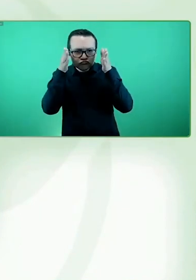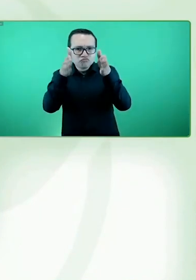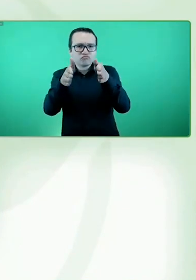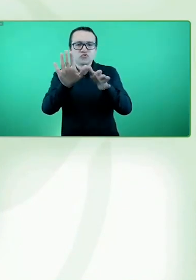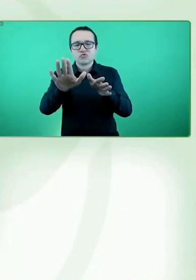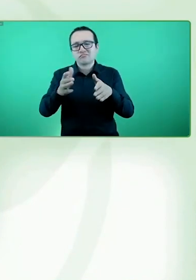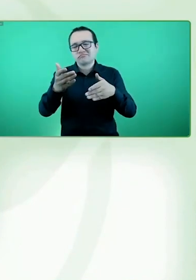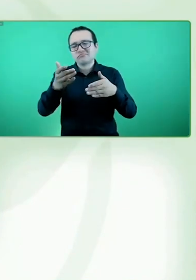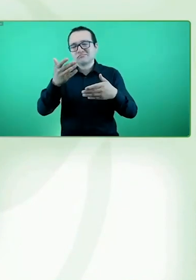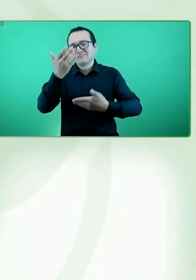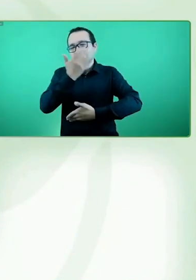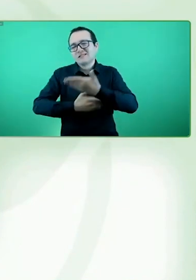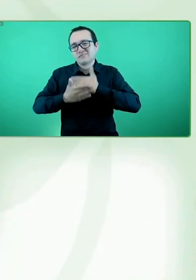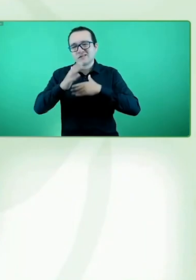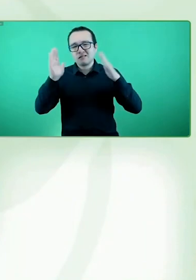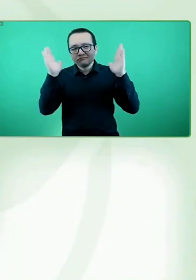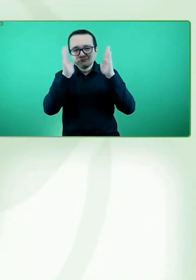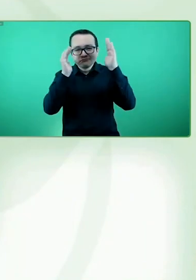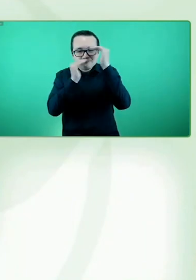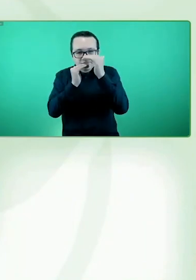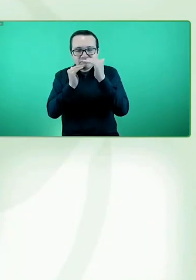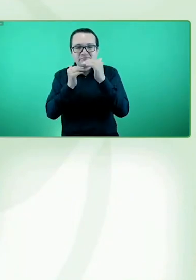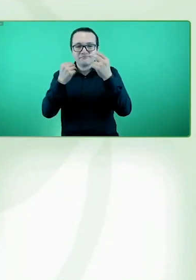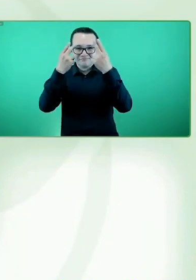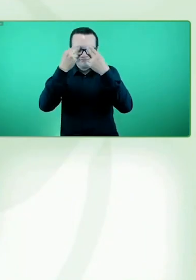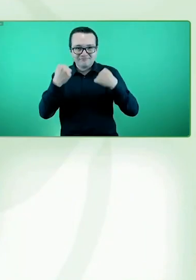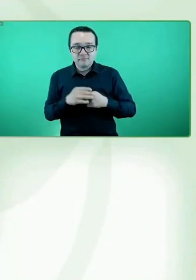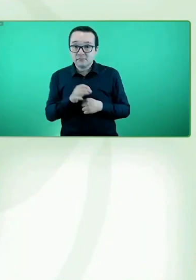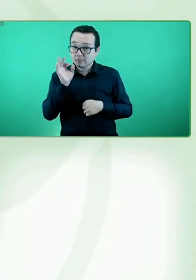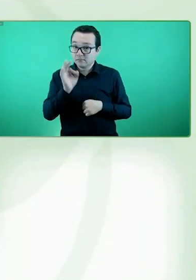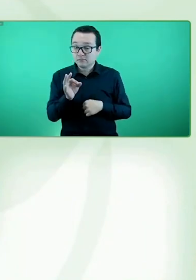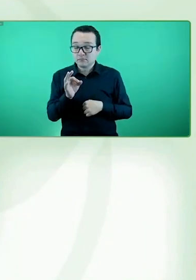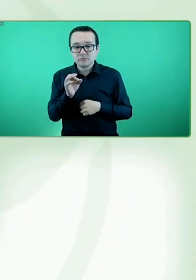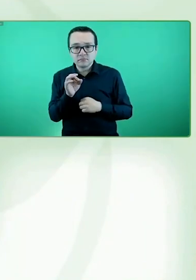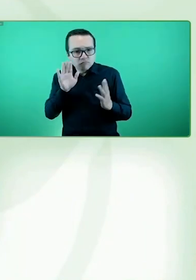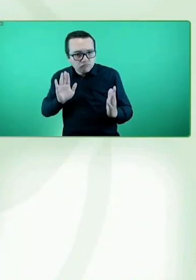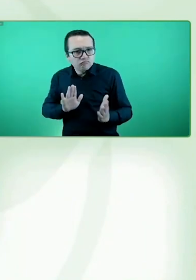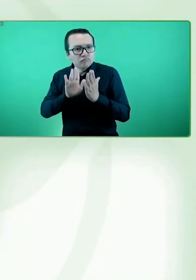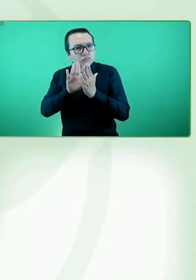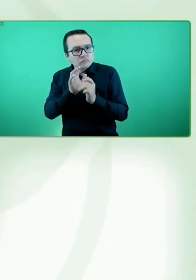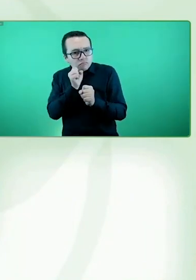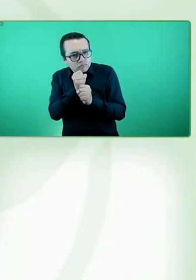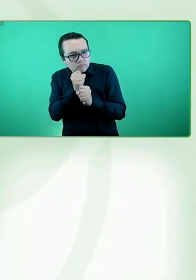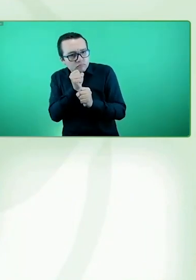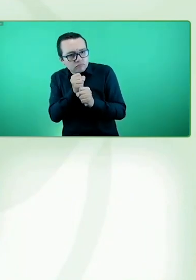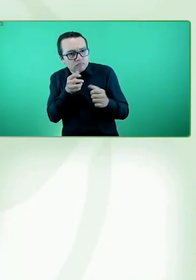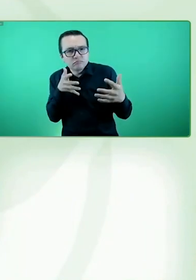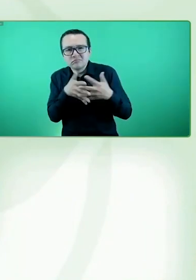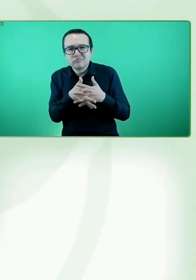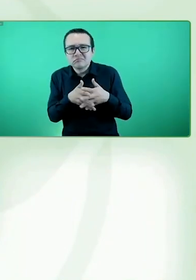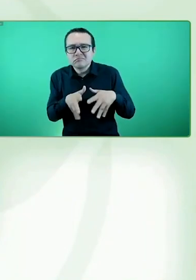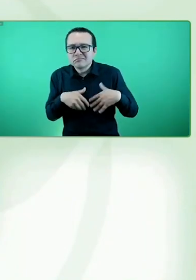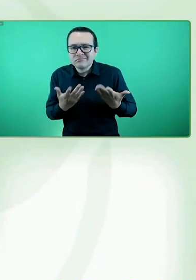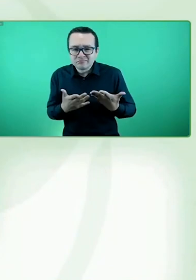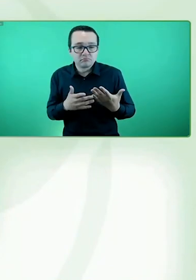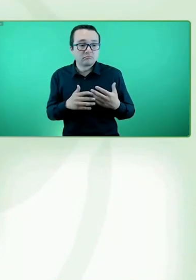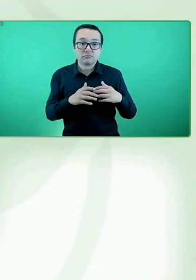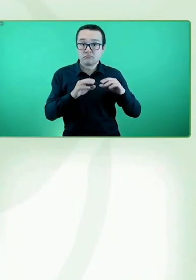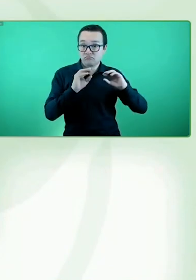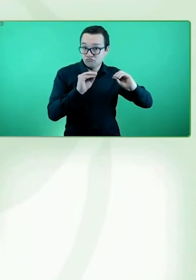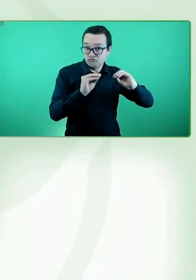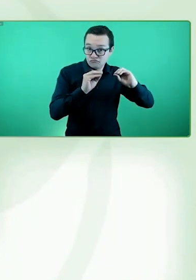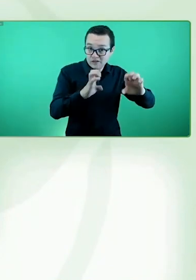haciendo efectiva esa inclusión social a través de líneas de trabajo tan importantes como la educación, el empleo, la